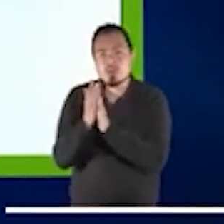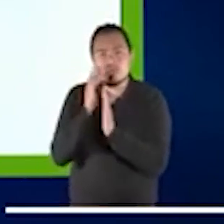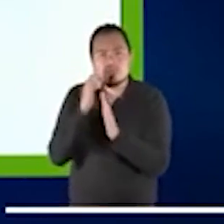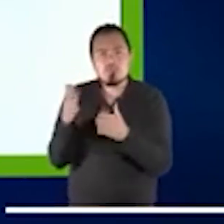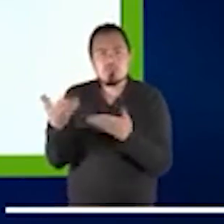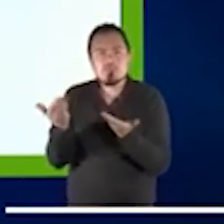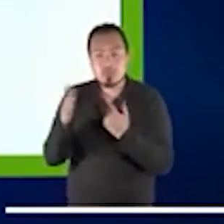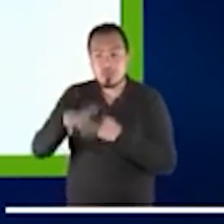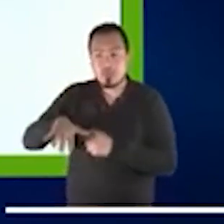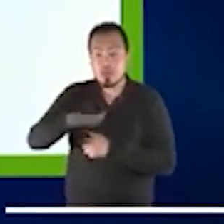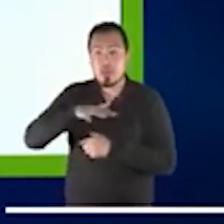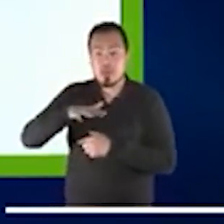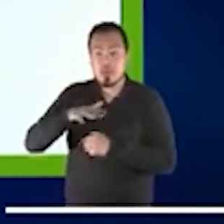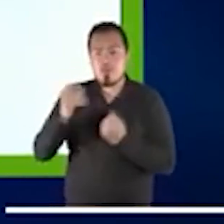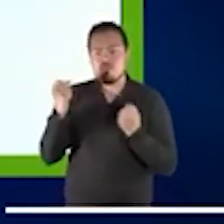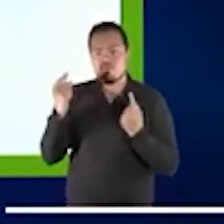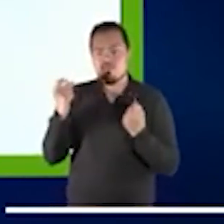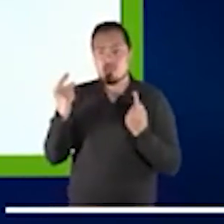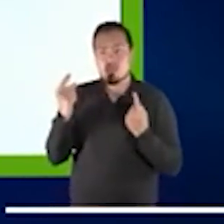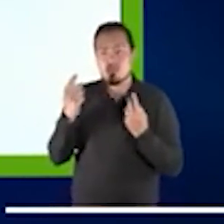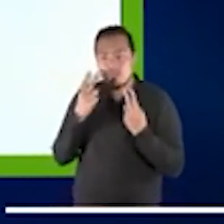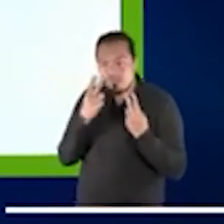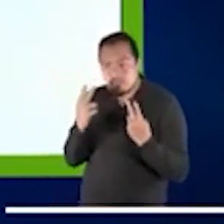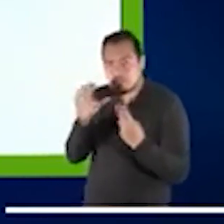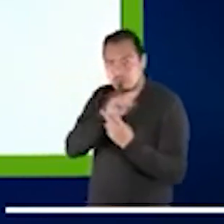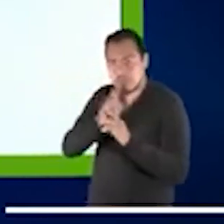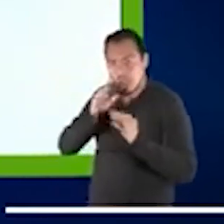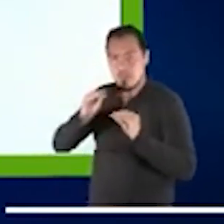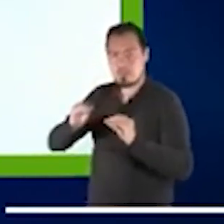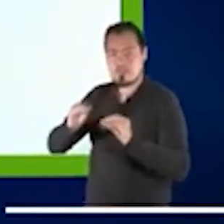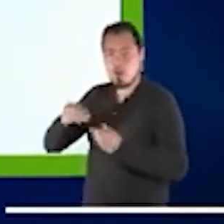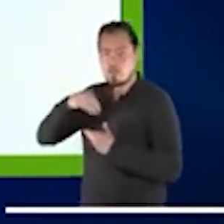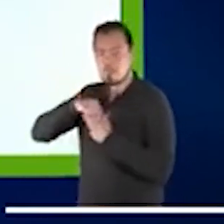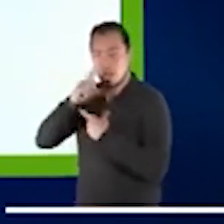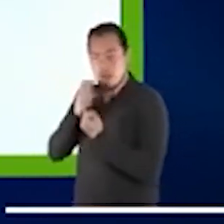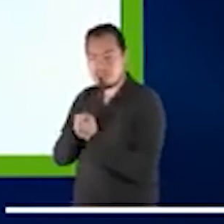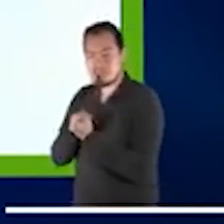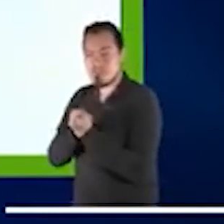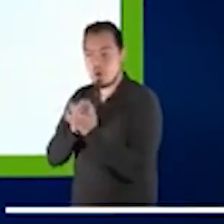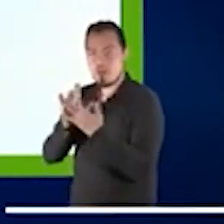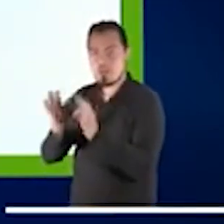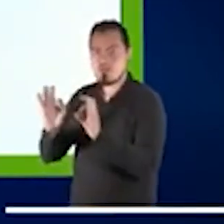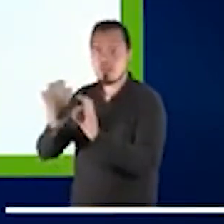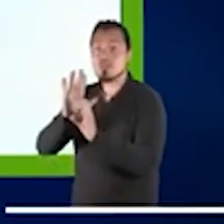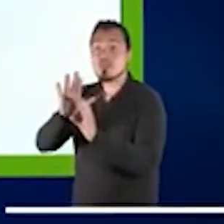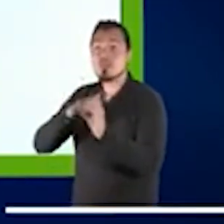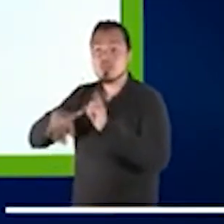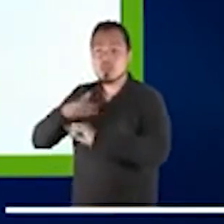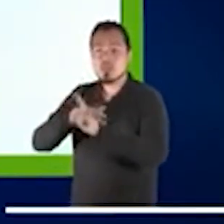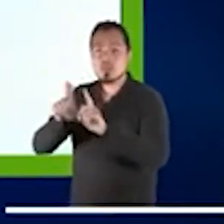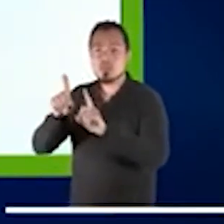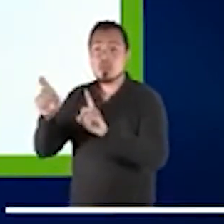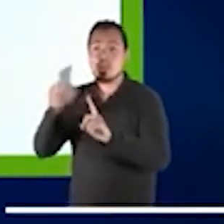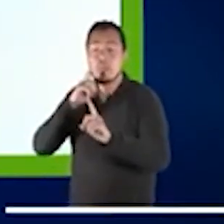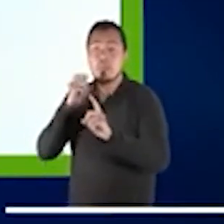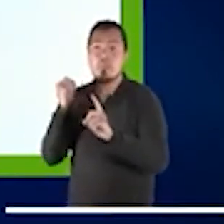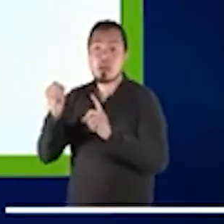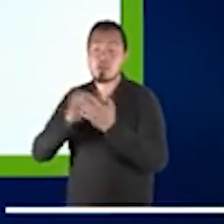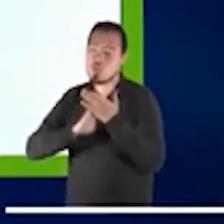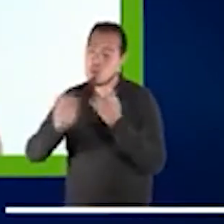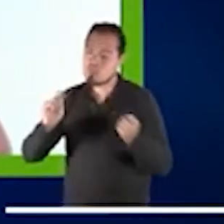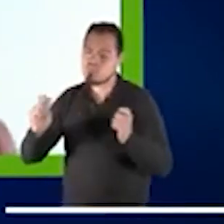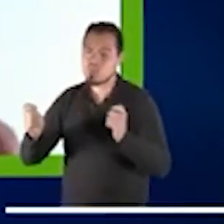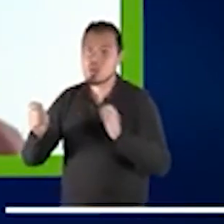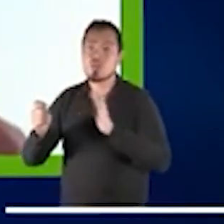donde empezamos a tener unas formaciones internas y un apoyo específico sobre la justicia reparativa para los profesionales